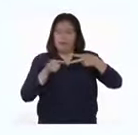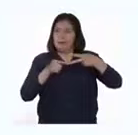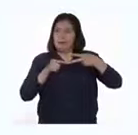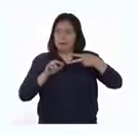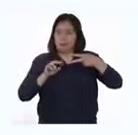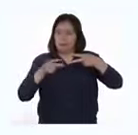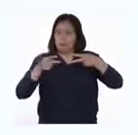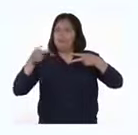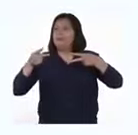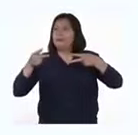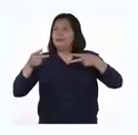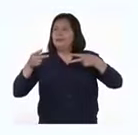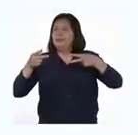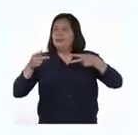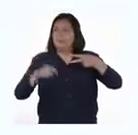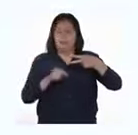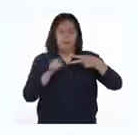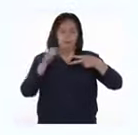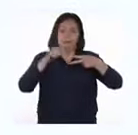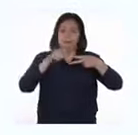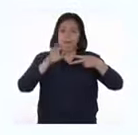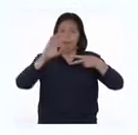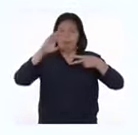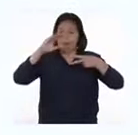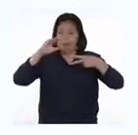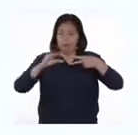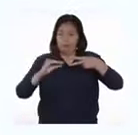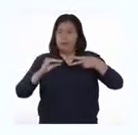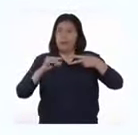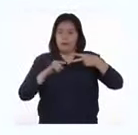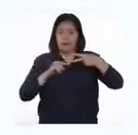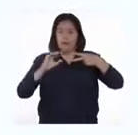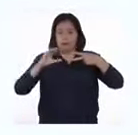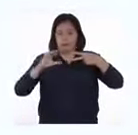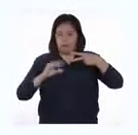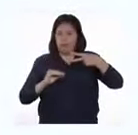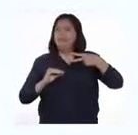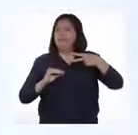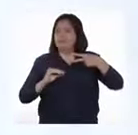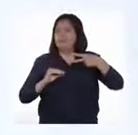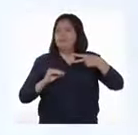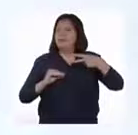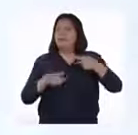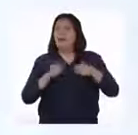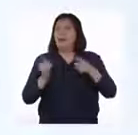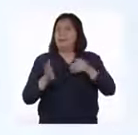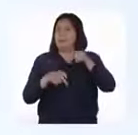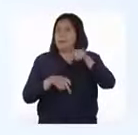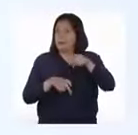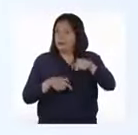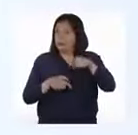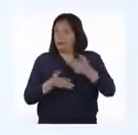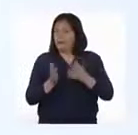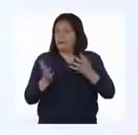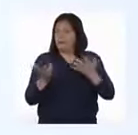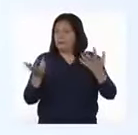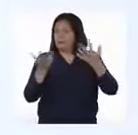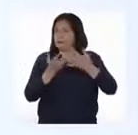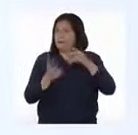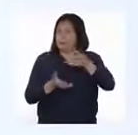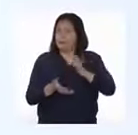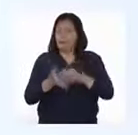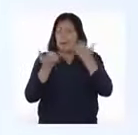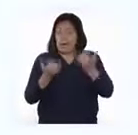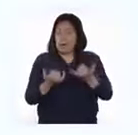otra también aumenta. O cuando una disminuye, la otra también disminuye. Pero esta relación directa, en